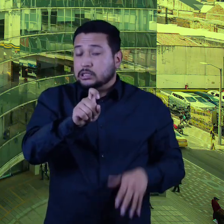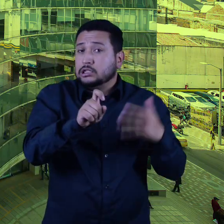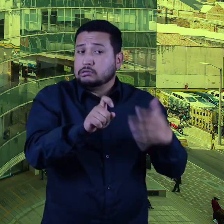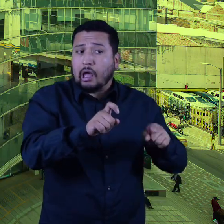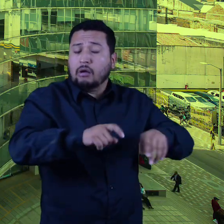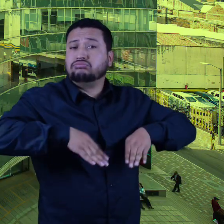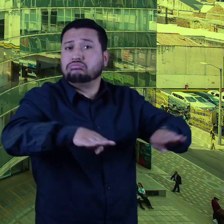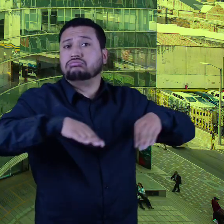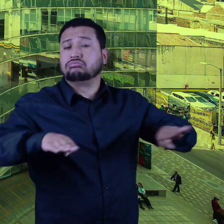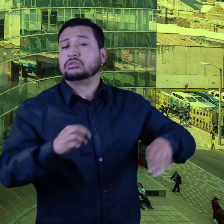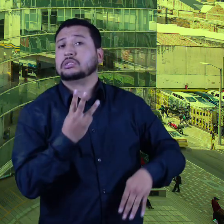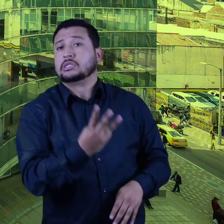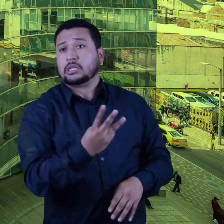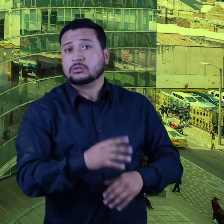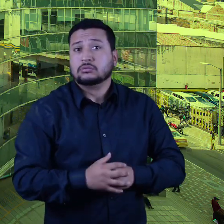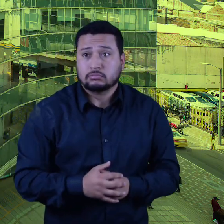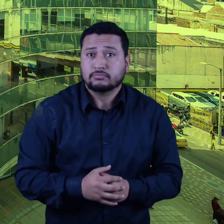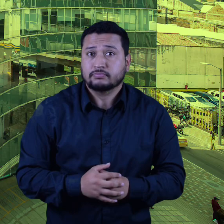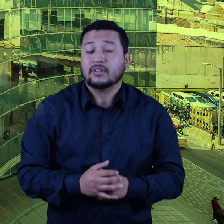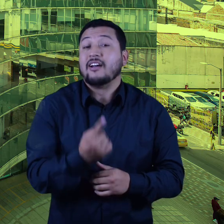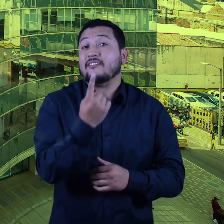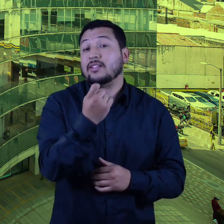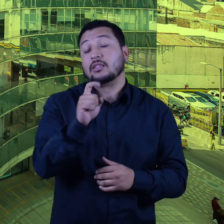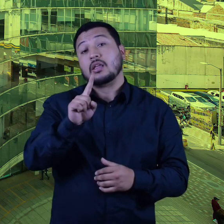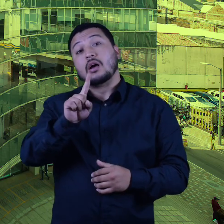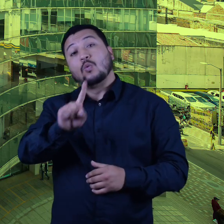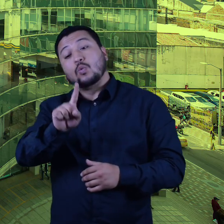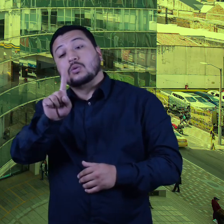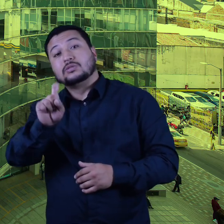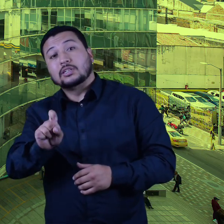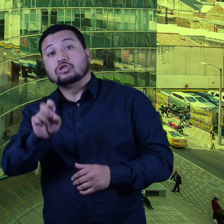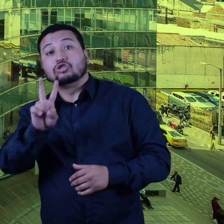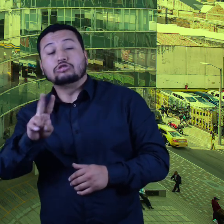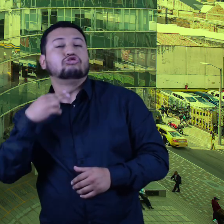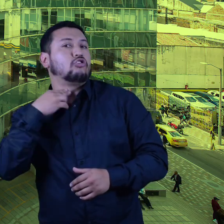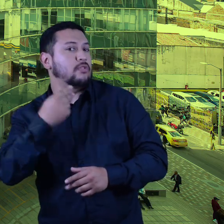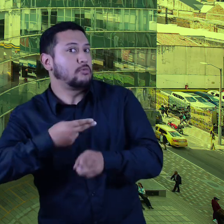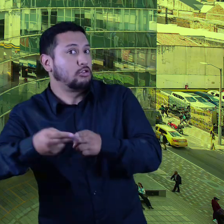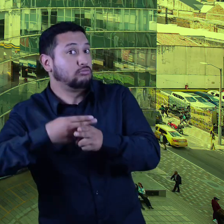Tres carriles de aquí. Falta la 162, en noviembre está la lista.